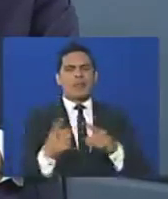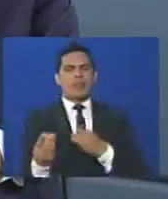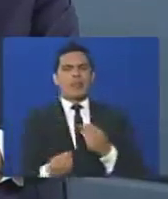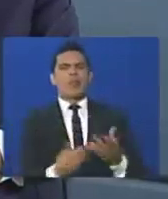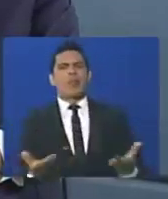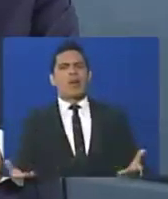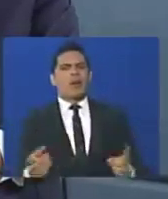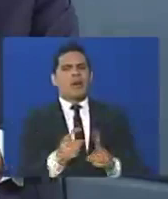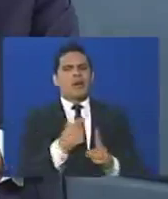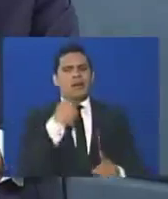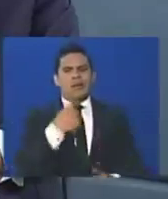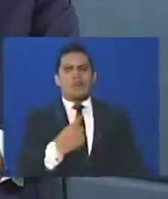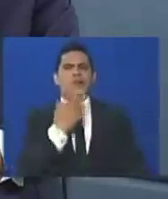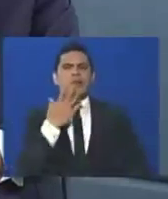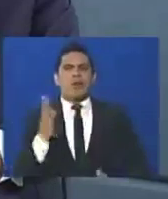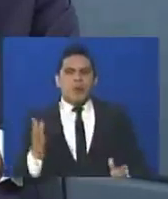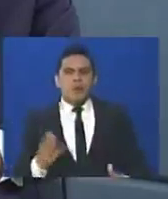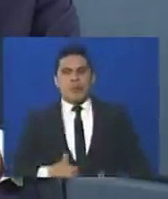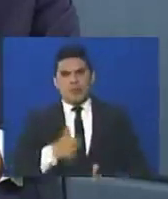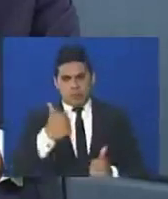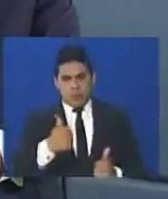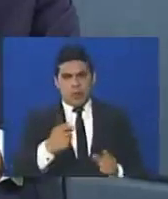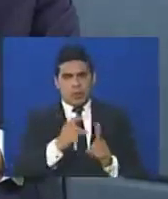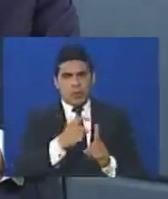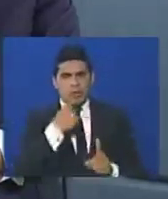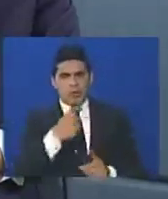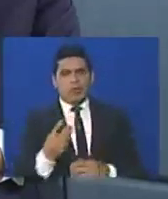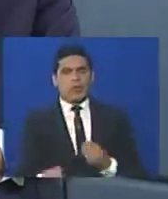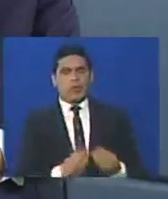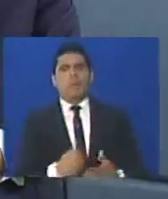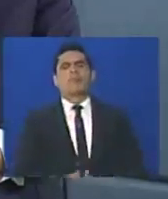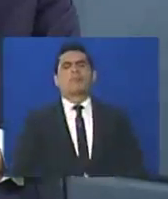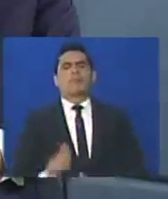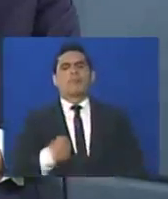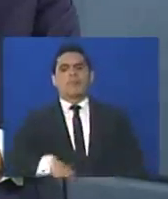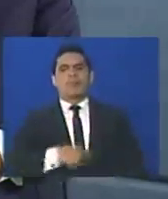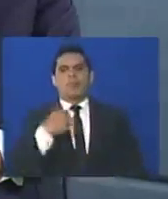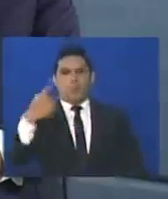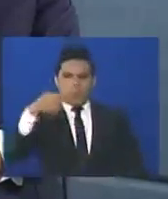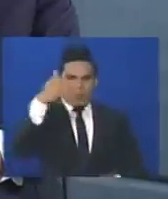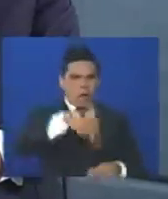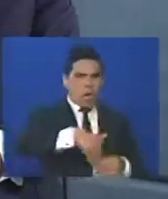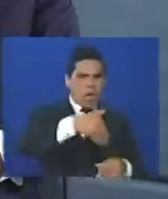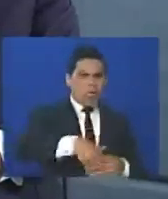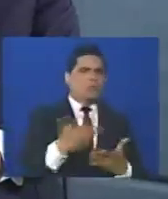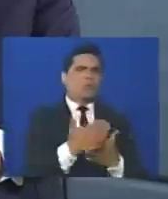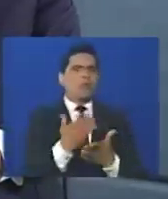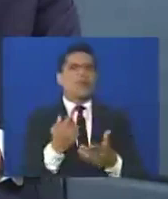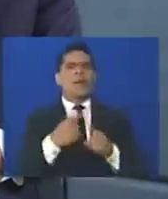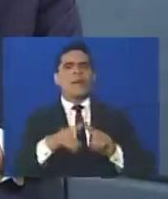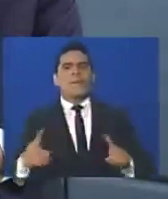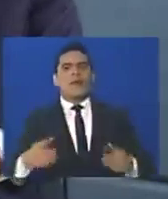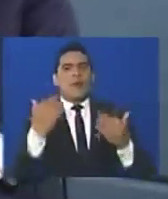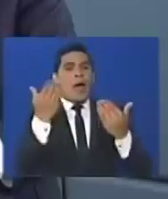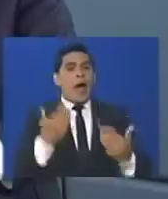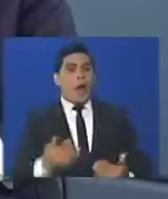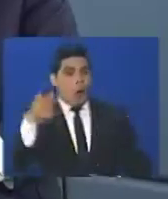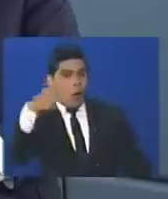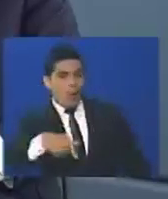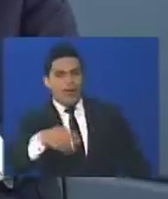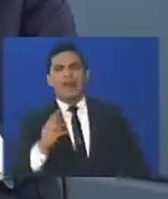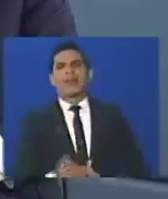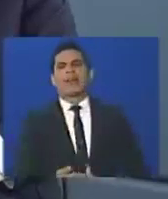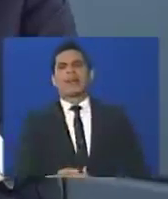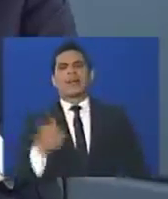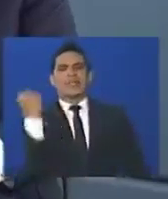cuál era el argumento para decirlo, y que es un argumento cierto, porque hemos tenido elección una tras otra, pero ahora,